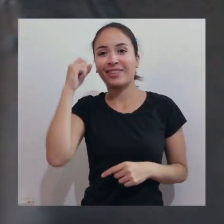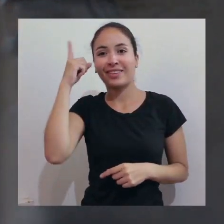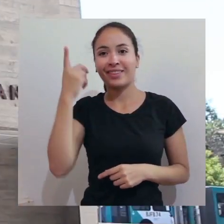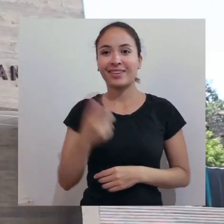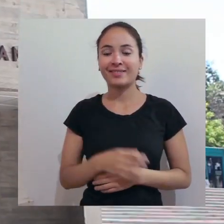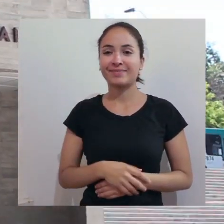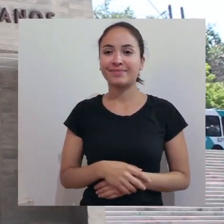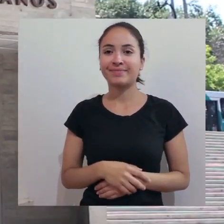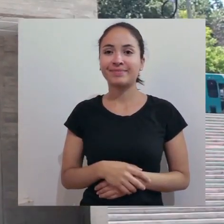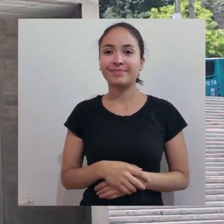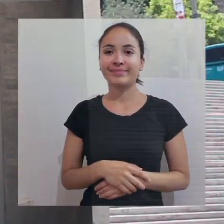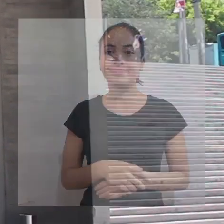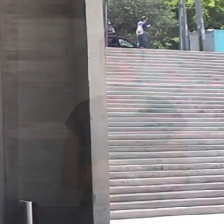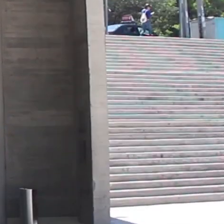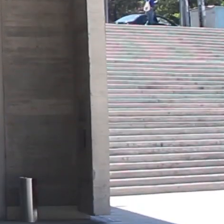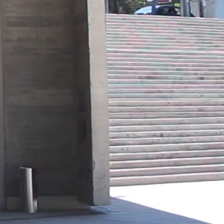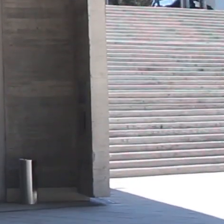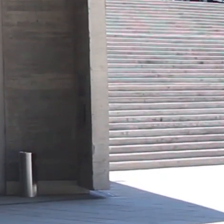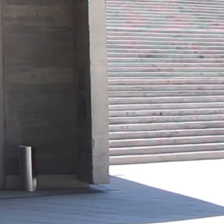los relaten.